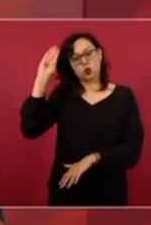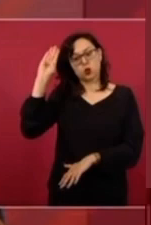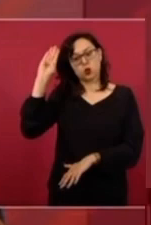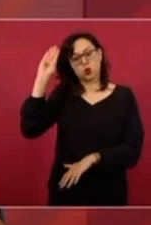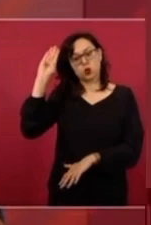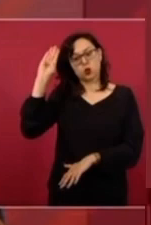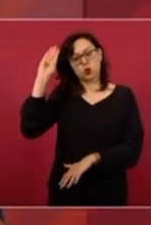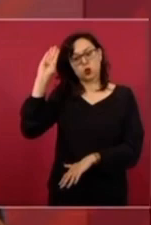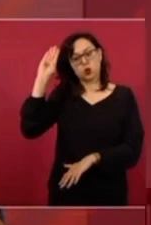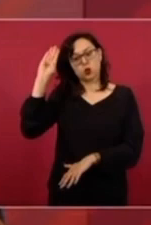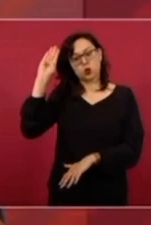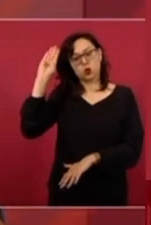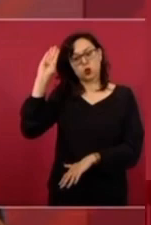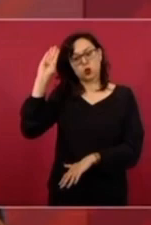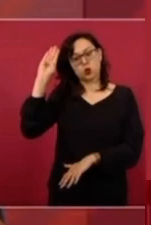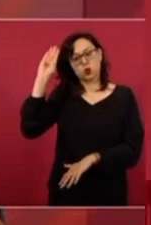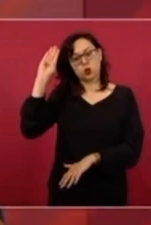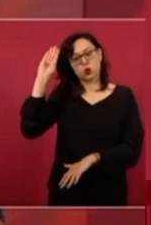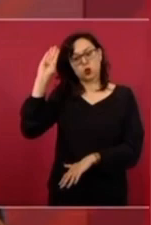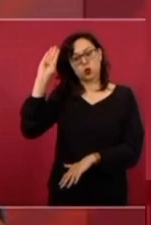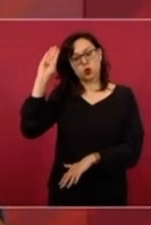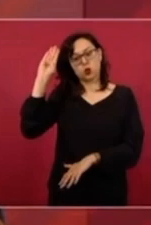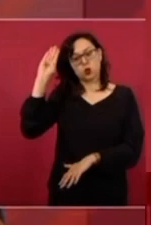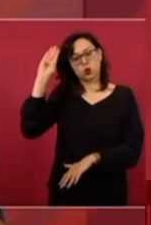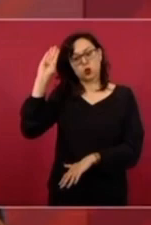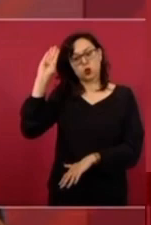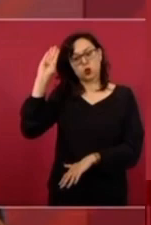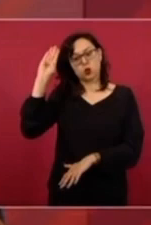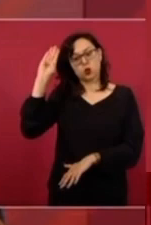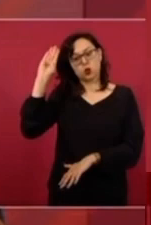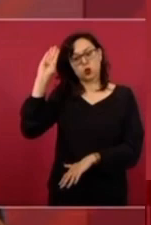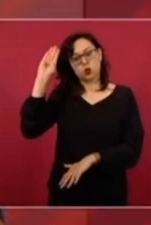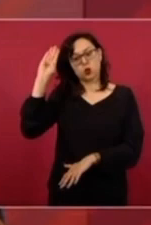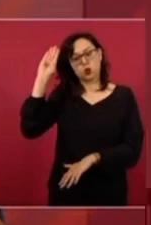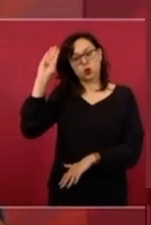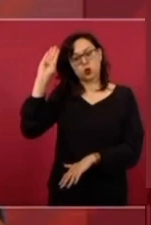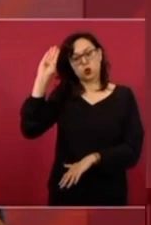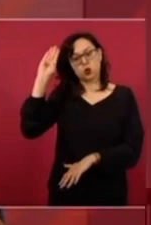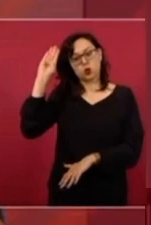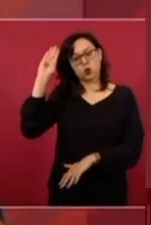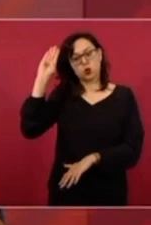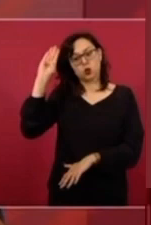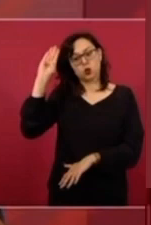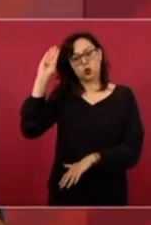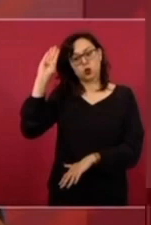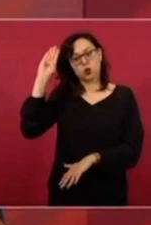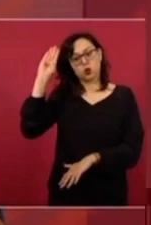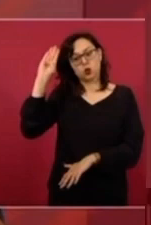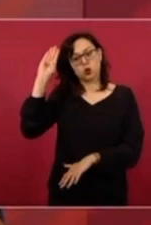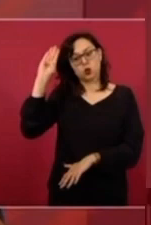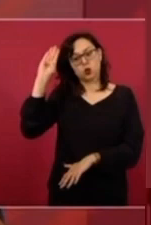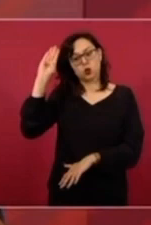Ese es el modelo de país que nos conviene. Vamos a ver qué sacamos de ahí.